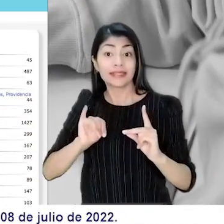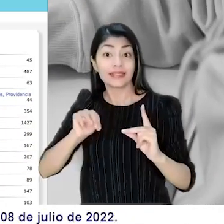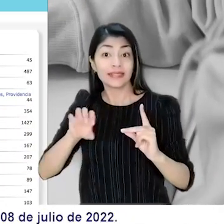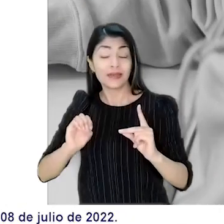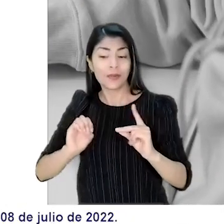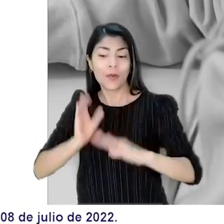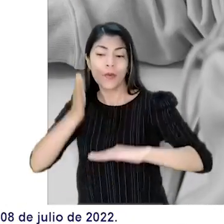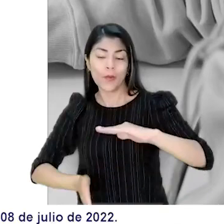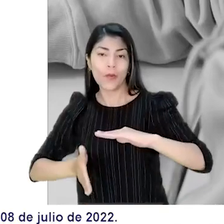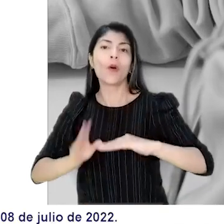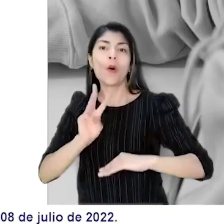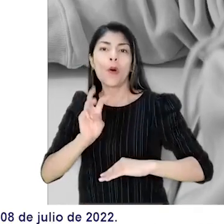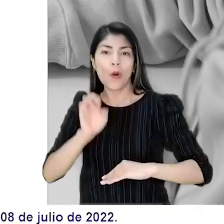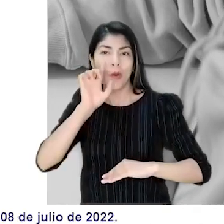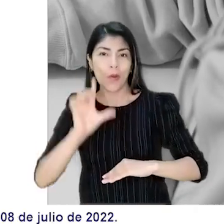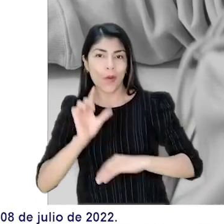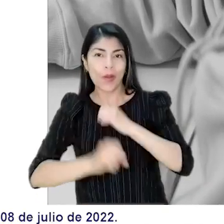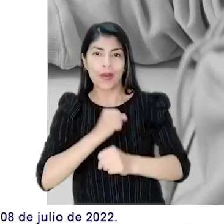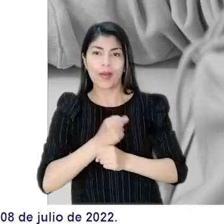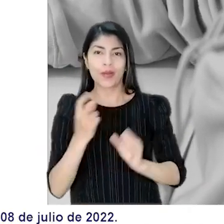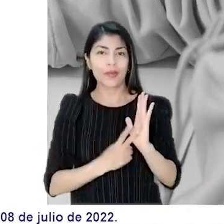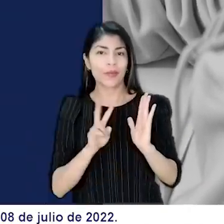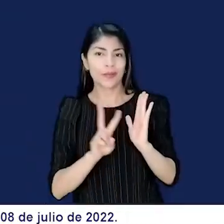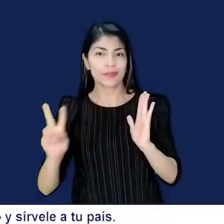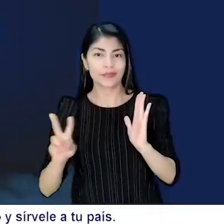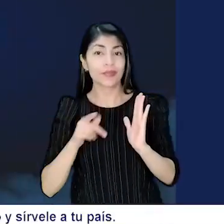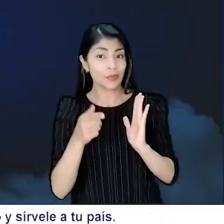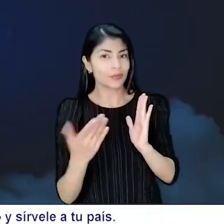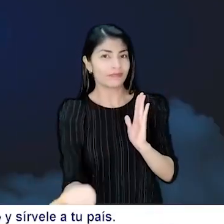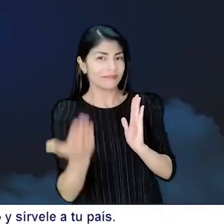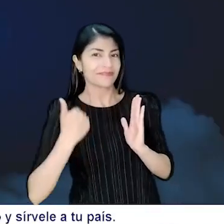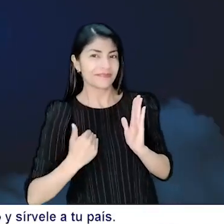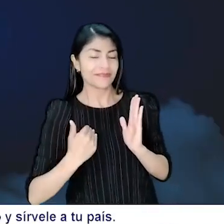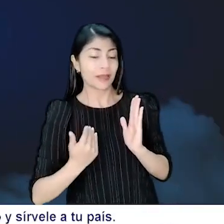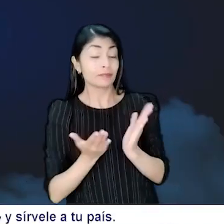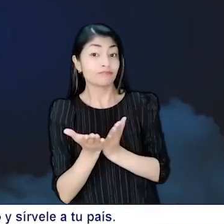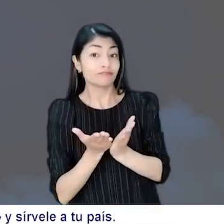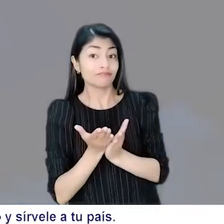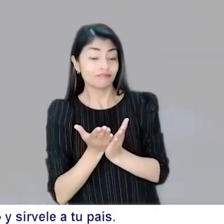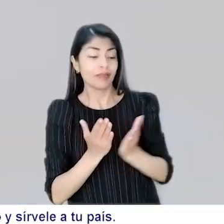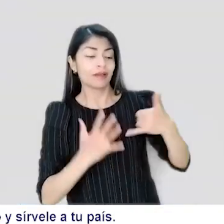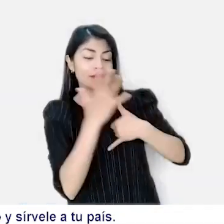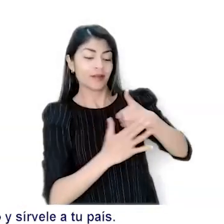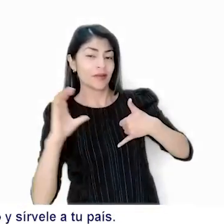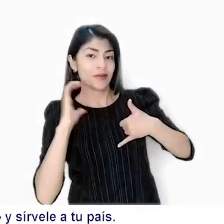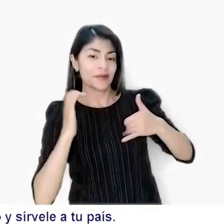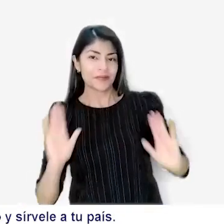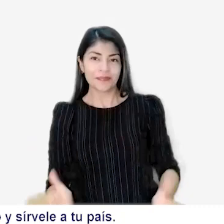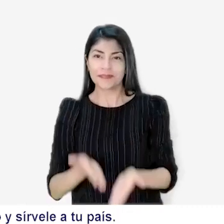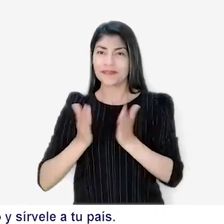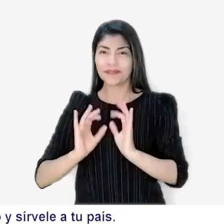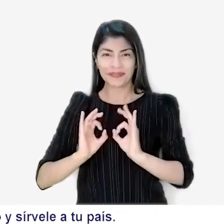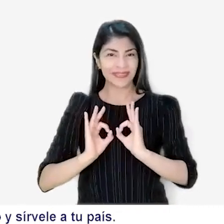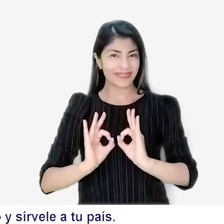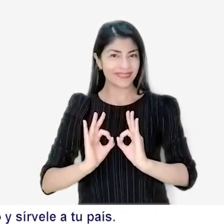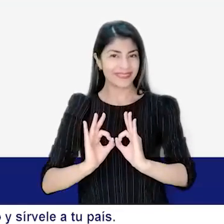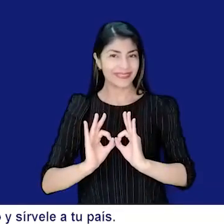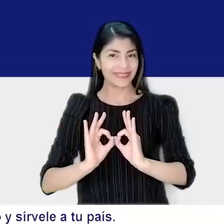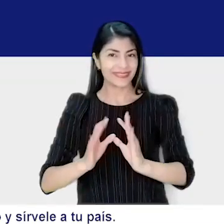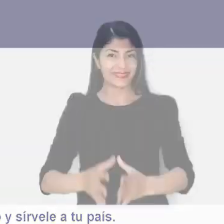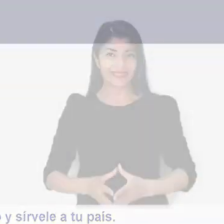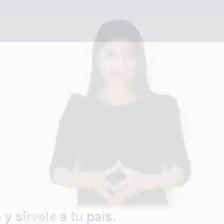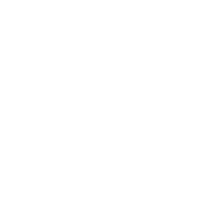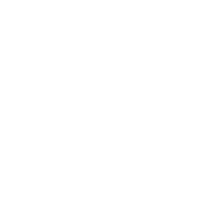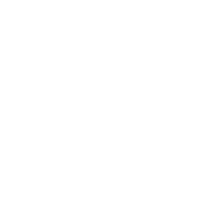CIMO hasta el 8 de julio de 2022. Únete a la Fuerza Aérea Colombiana, haz parte del cambio y sírvele a tu